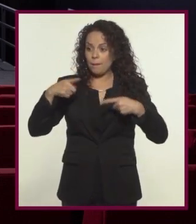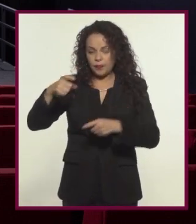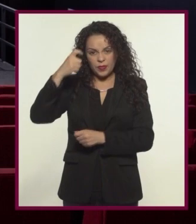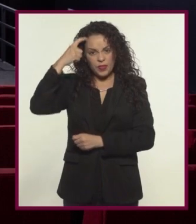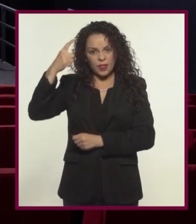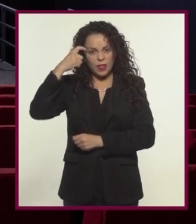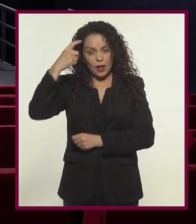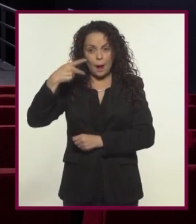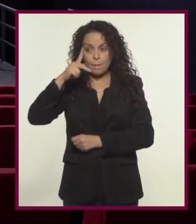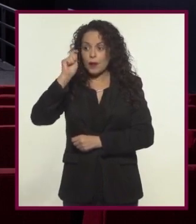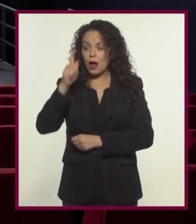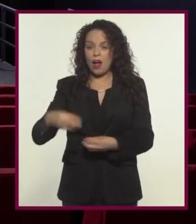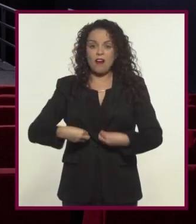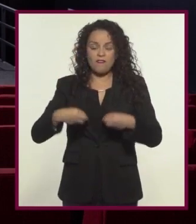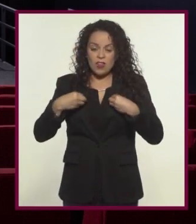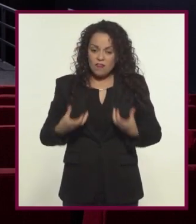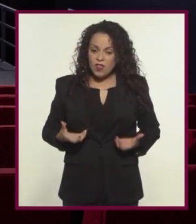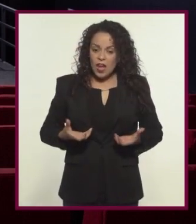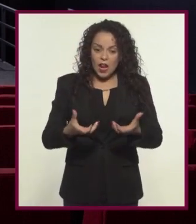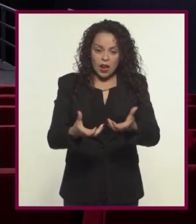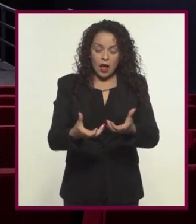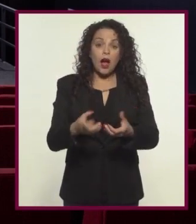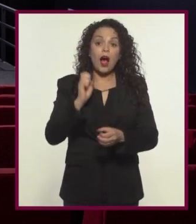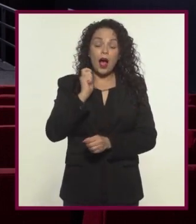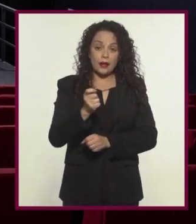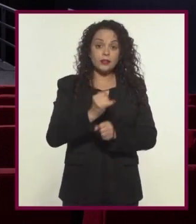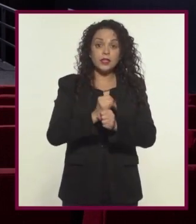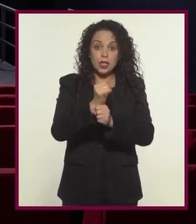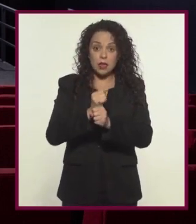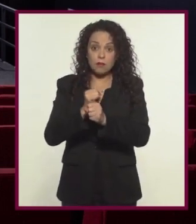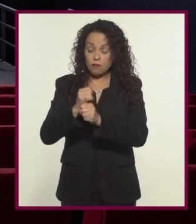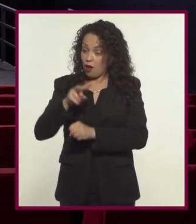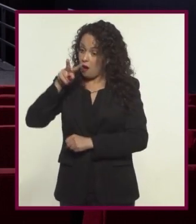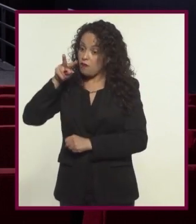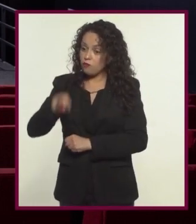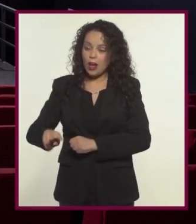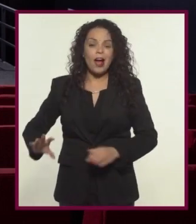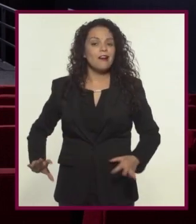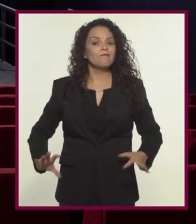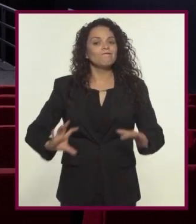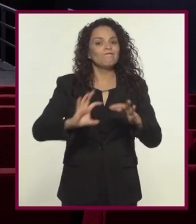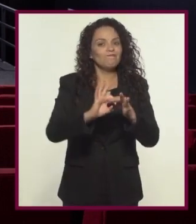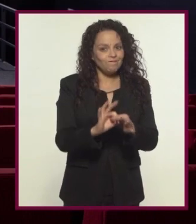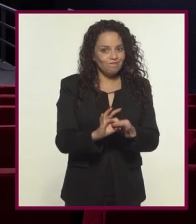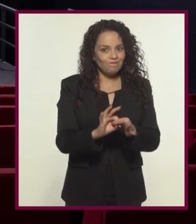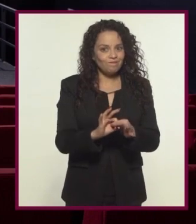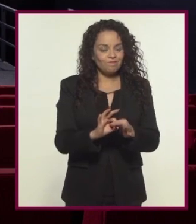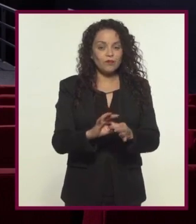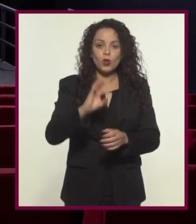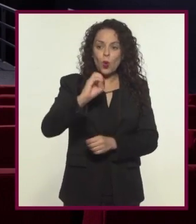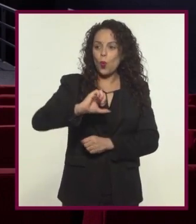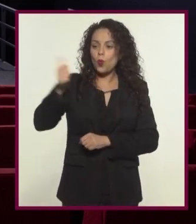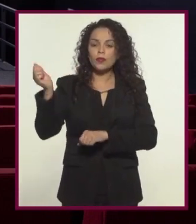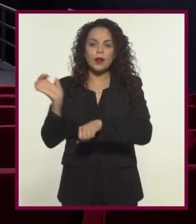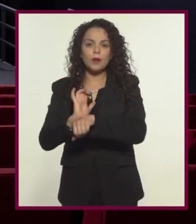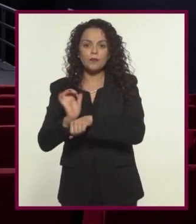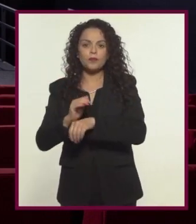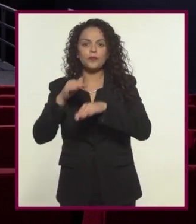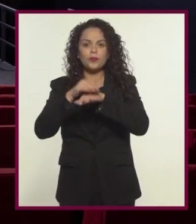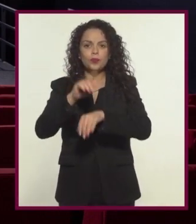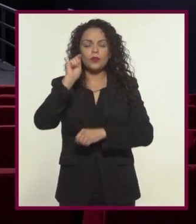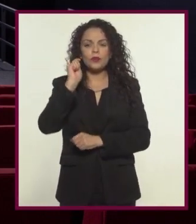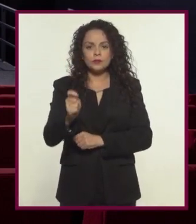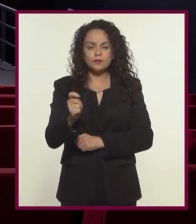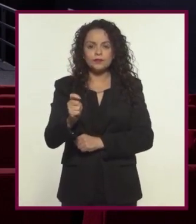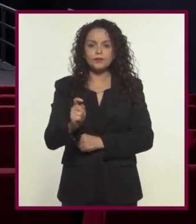son inventados los detalles sobre su situación de calle están basados en una investigación muy real O encontramos